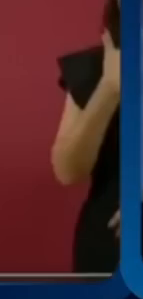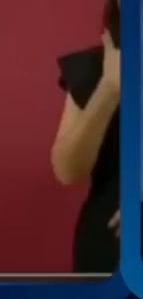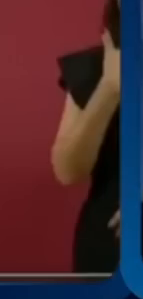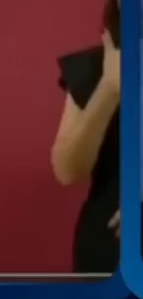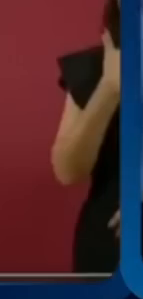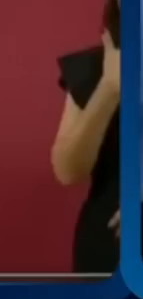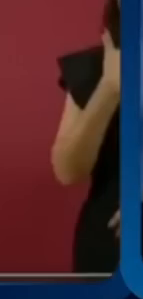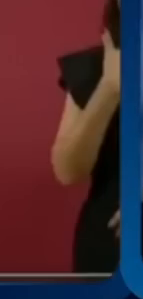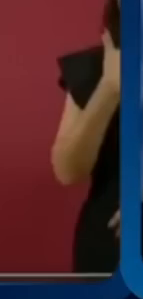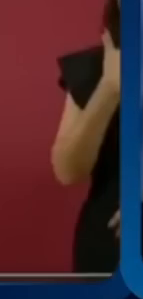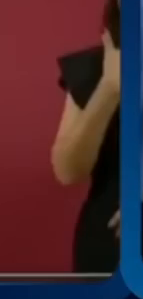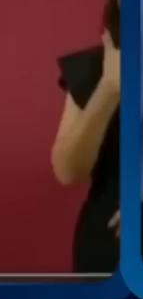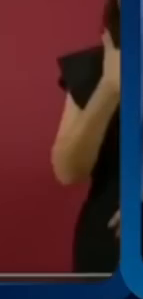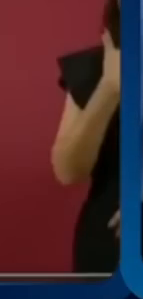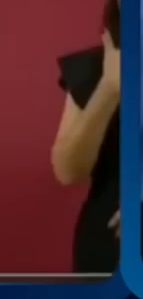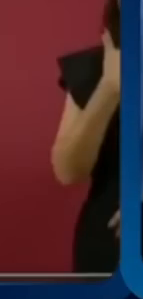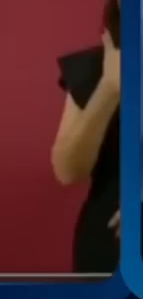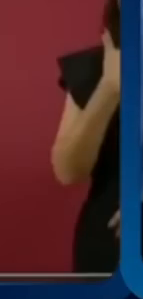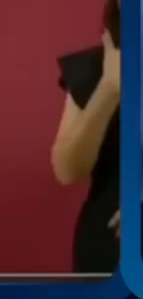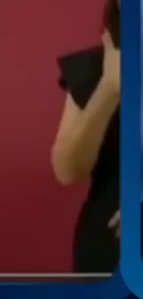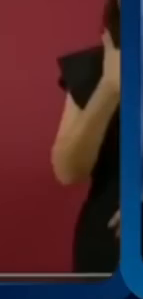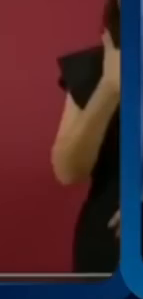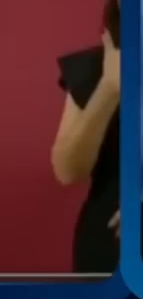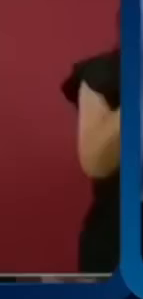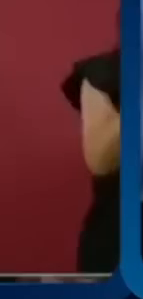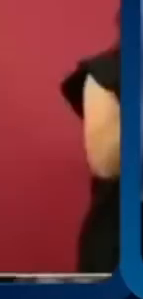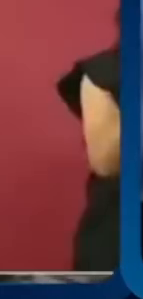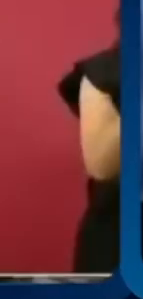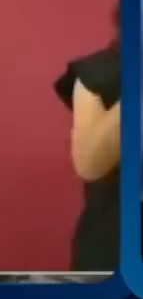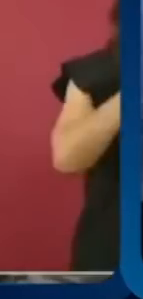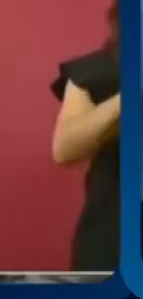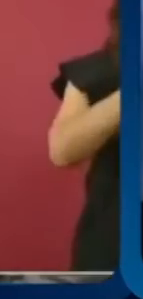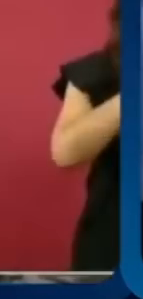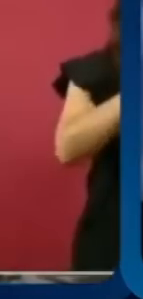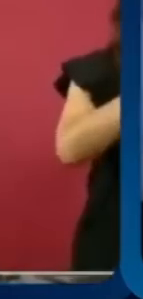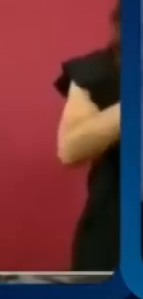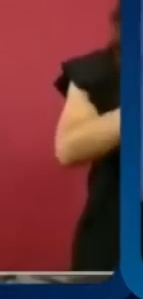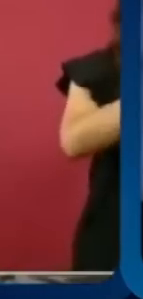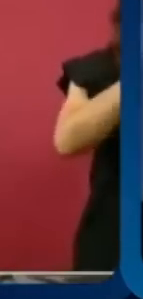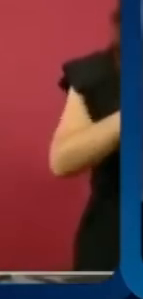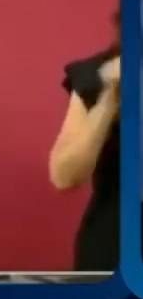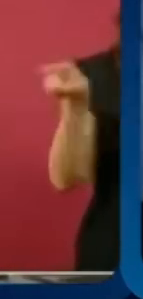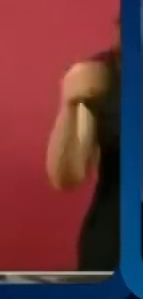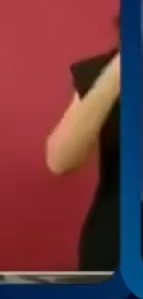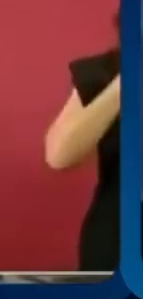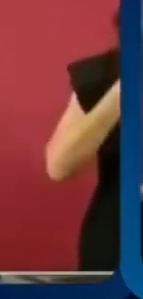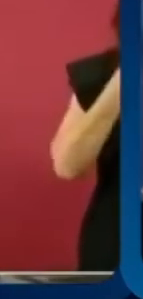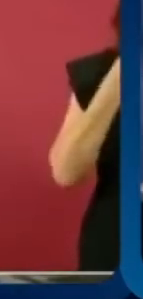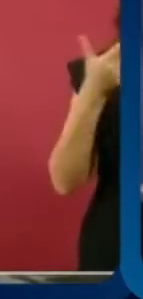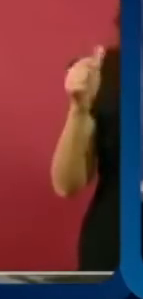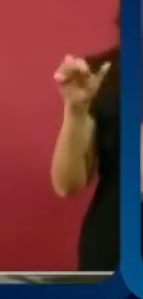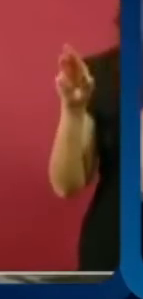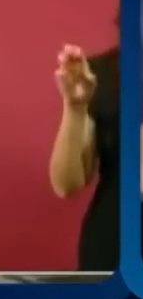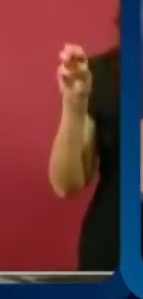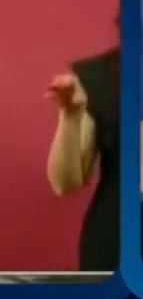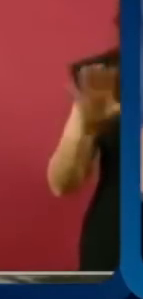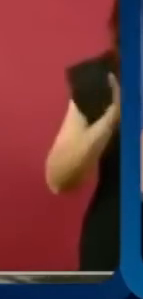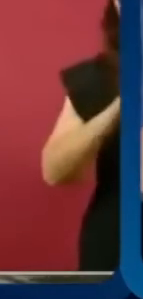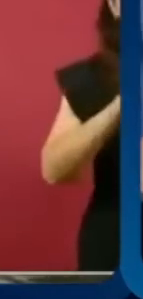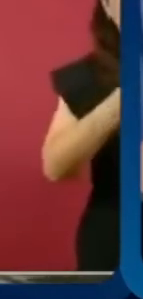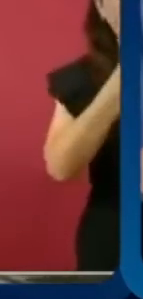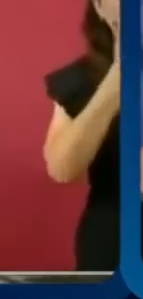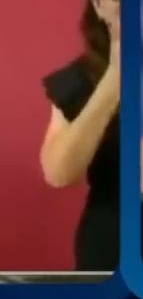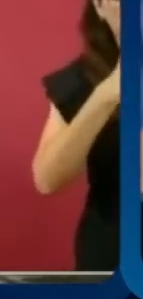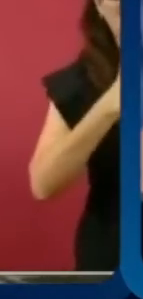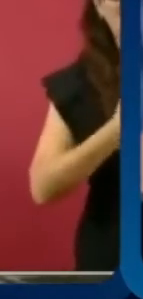pueblo de México. Pues bueno, el día de hoy te platico que de forma descarada, sin filtros, el gobierno de Estados Unidos,